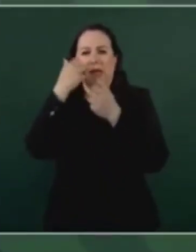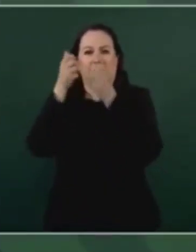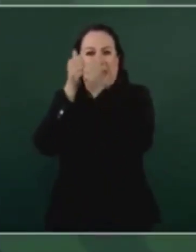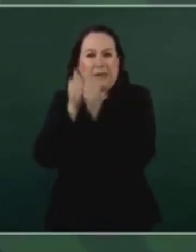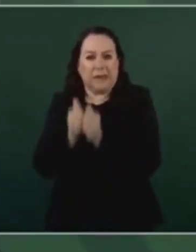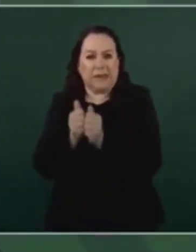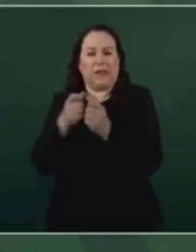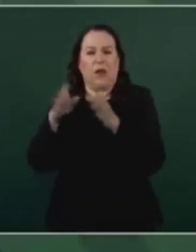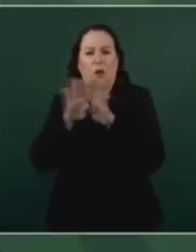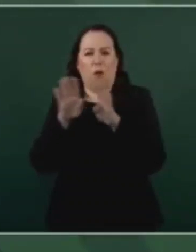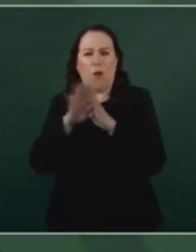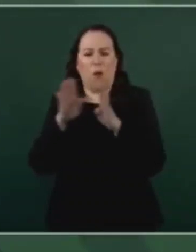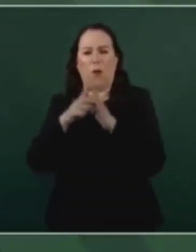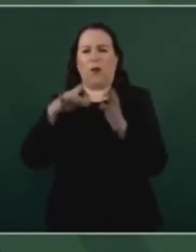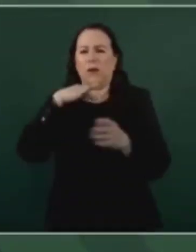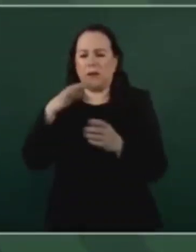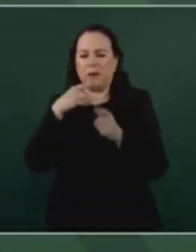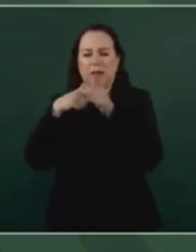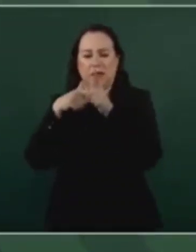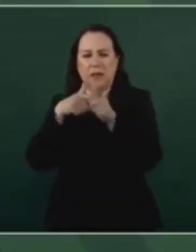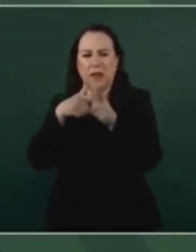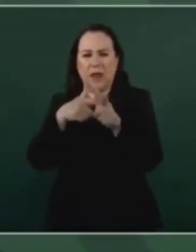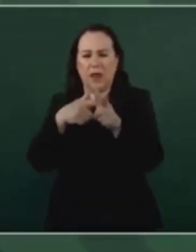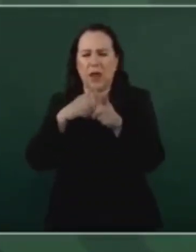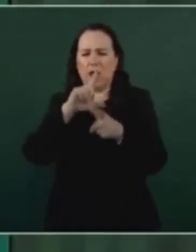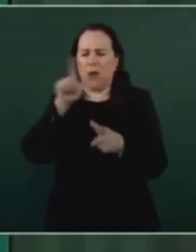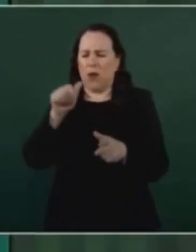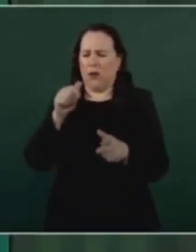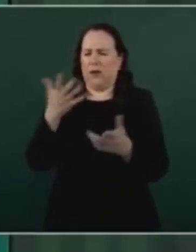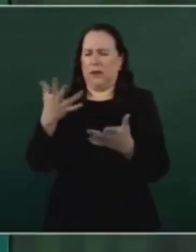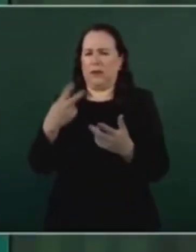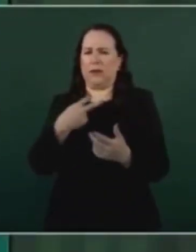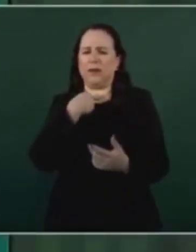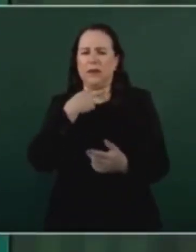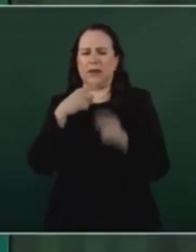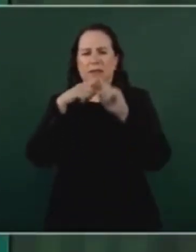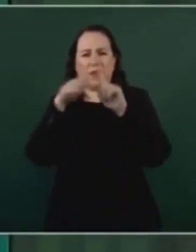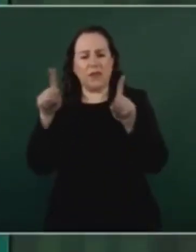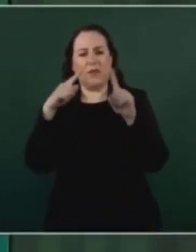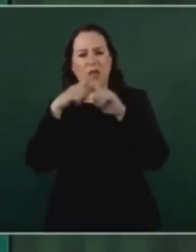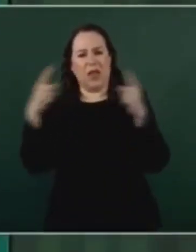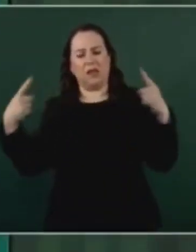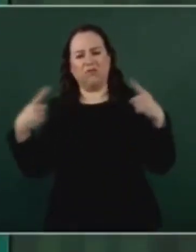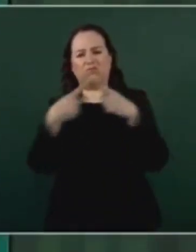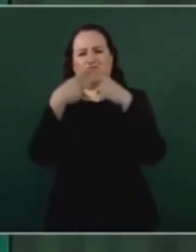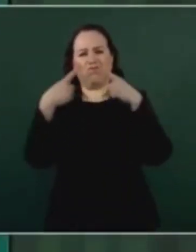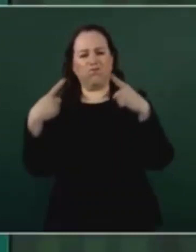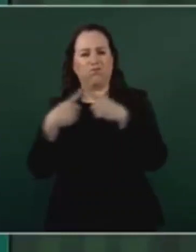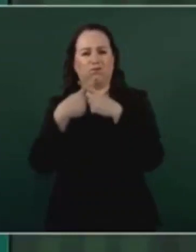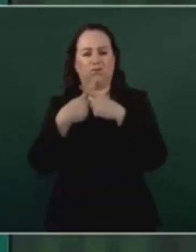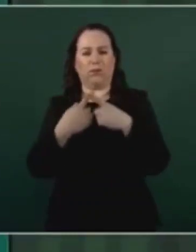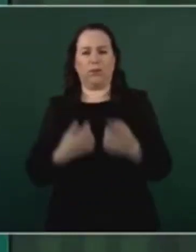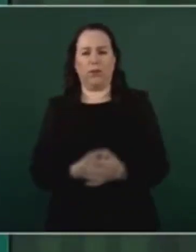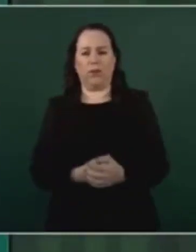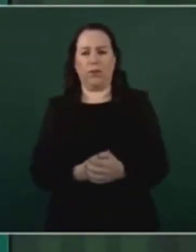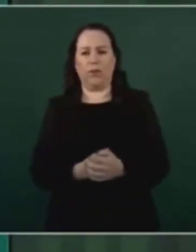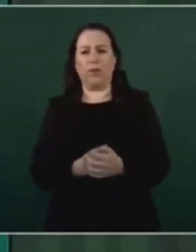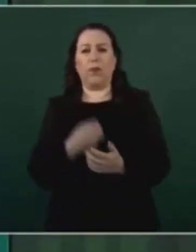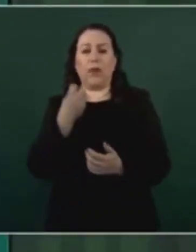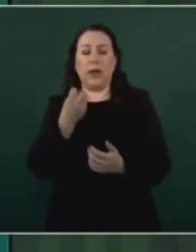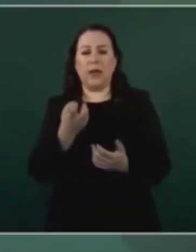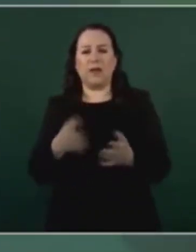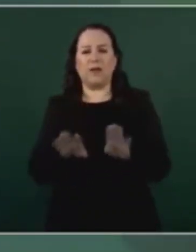afectados sus intereses montan desinformación, miedo y distorsión. Esa